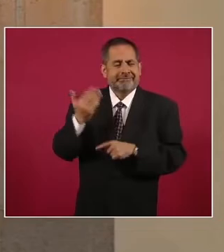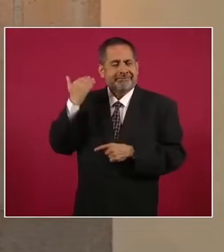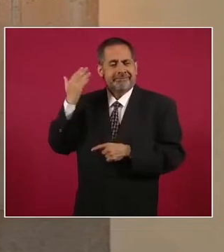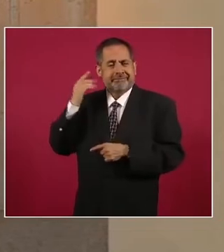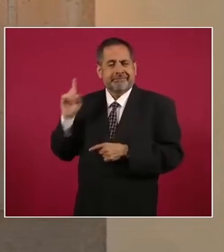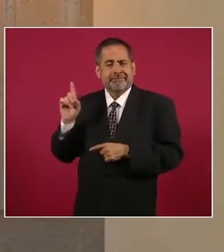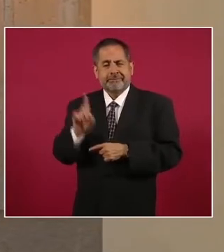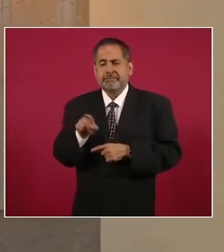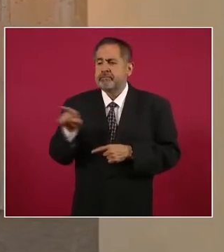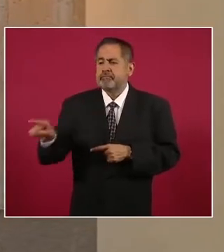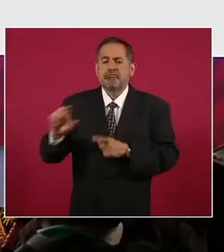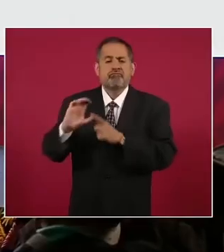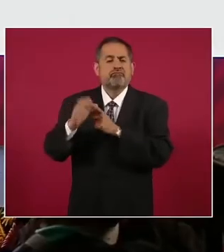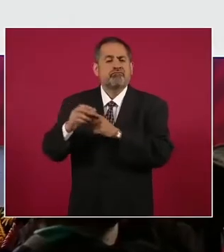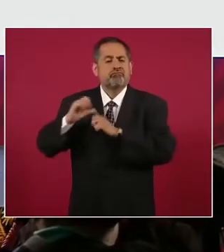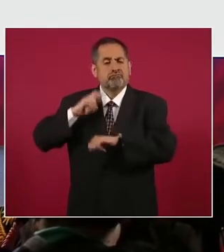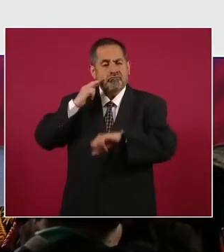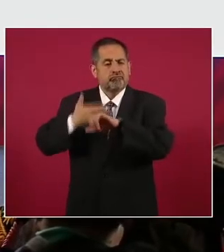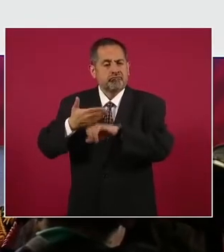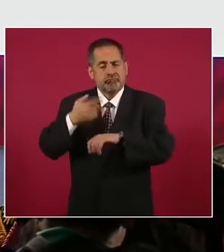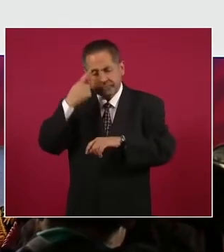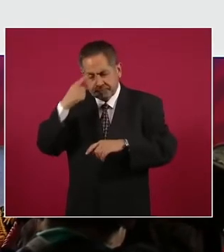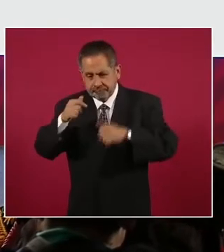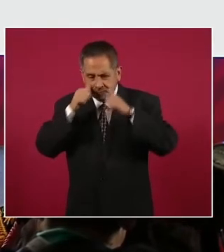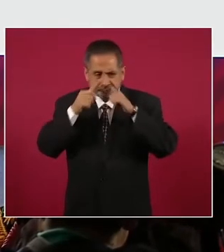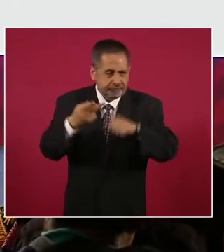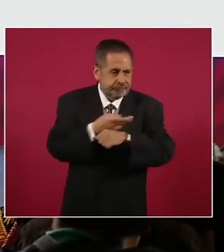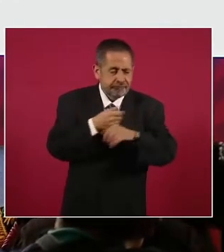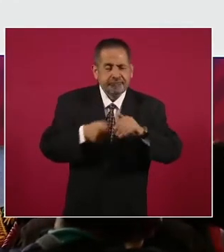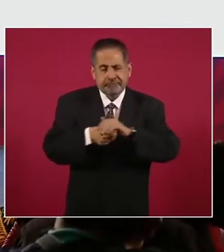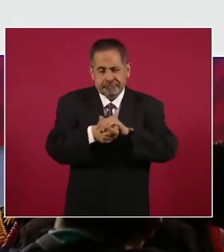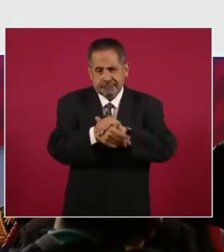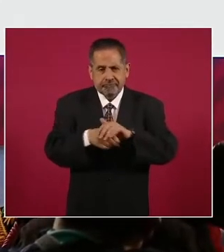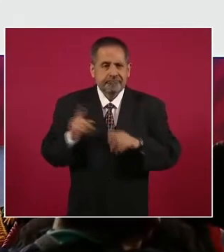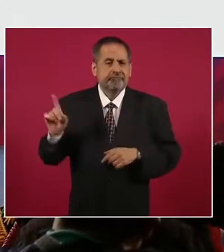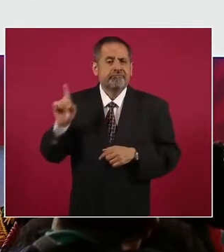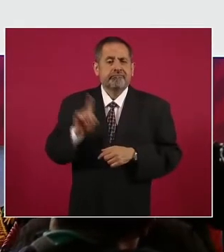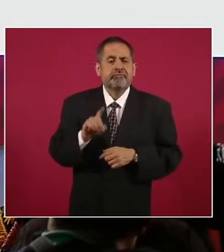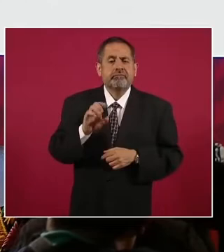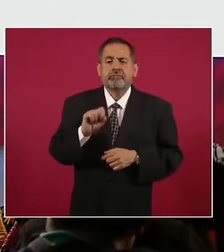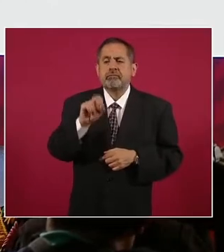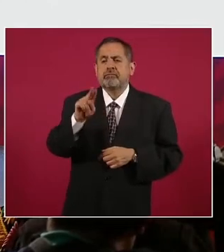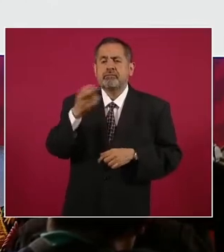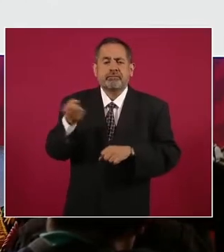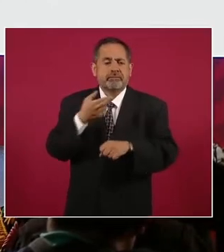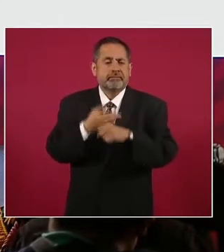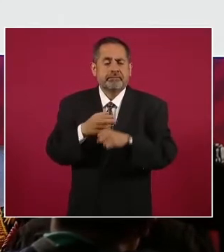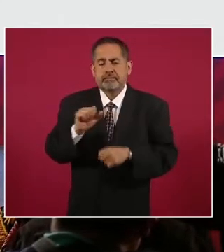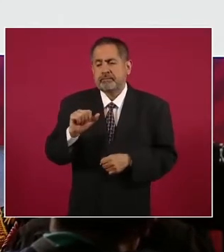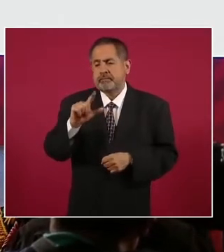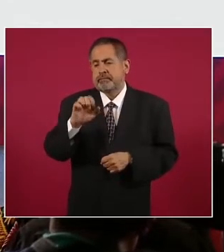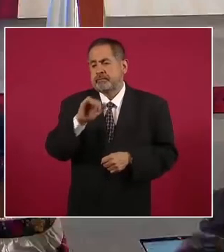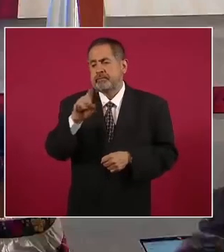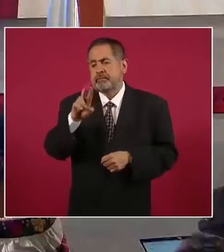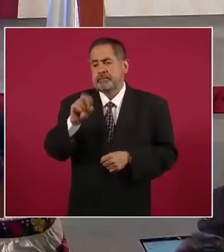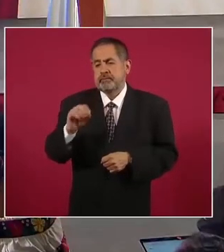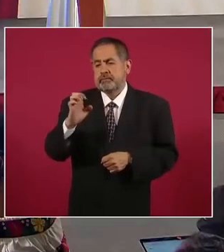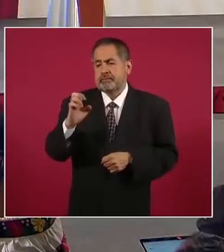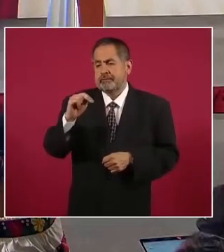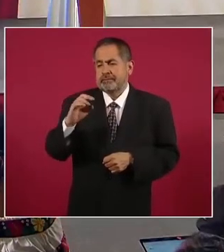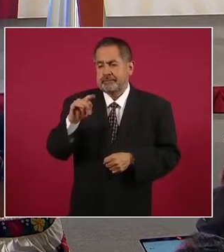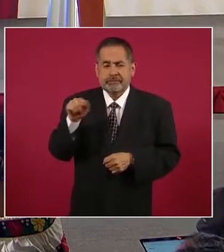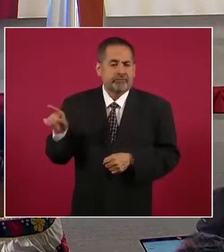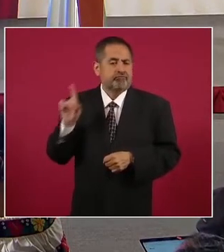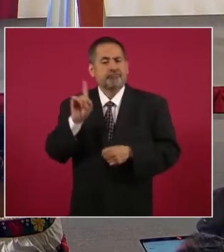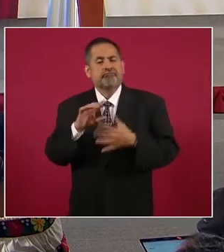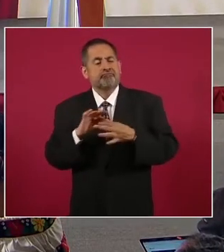la Comisión Presidencial para la Atención del Caso Ayotzinapa, que preside el subsecretario Alejandro Encinas, que